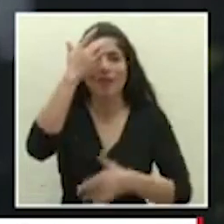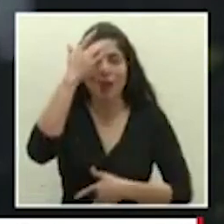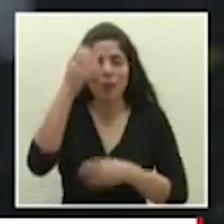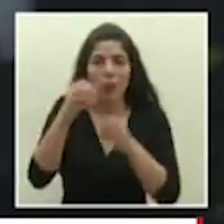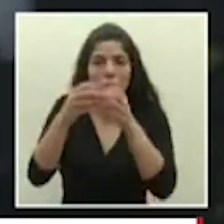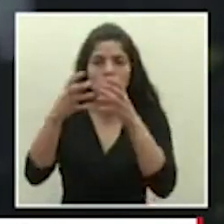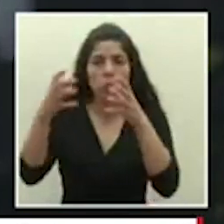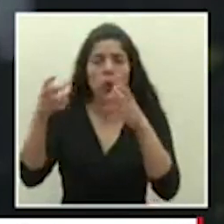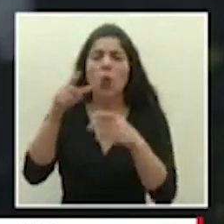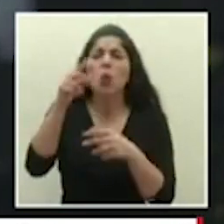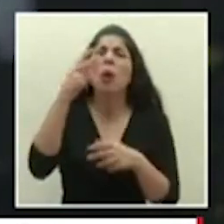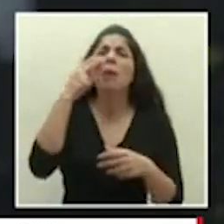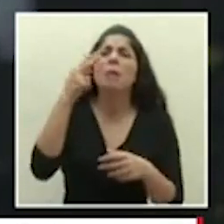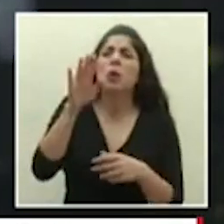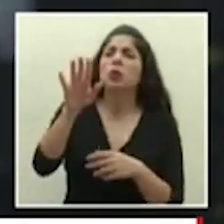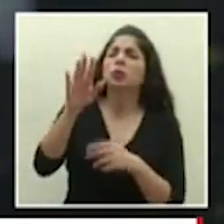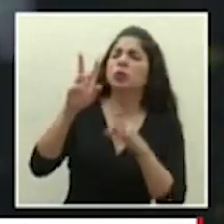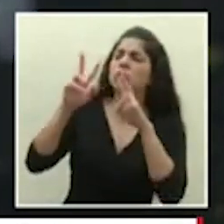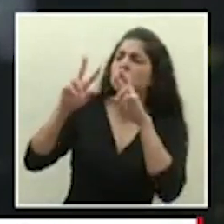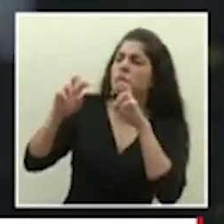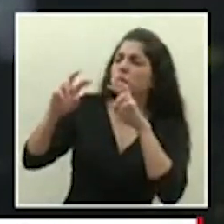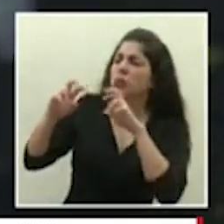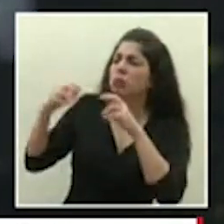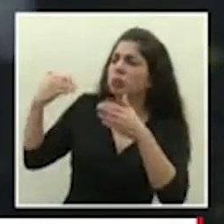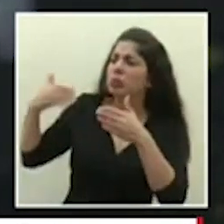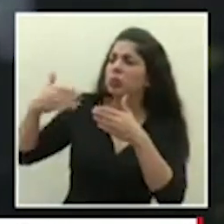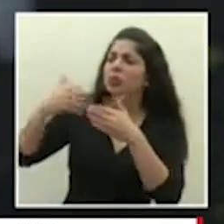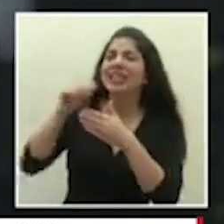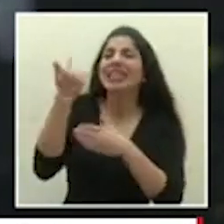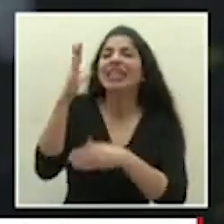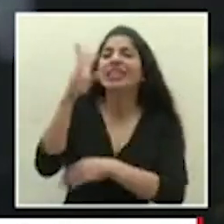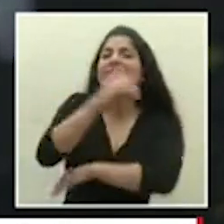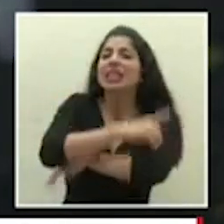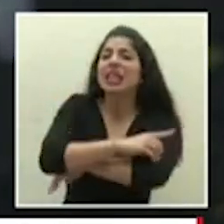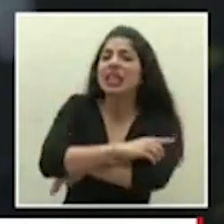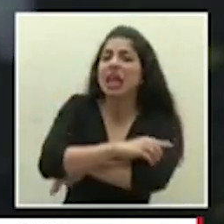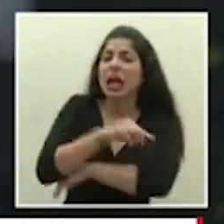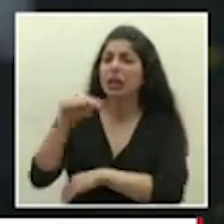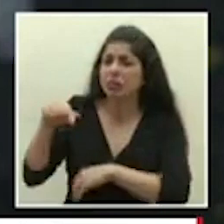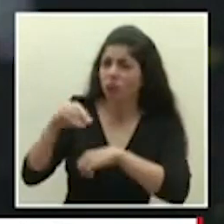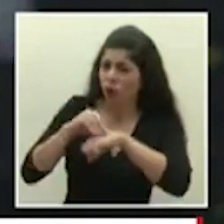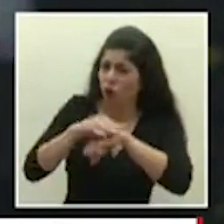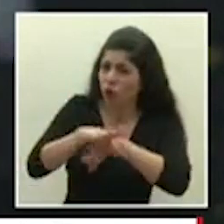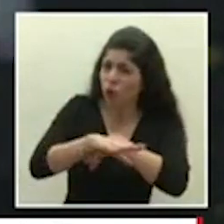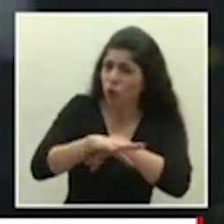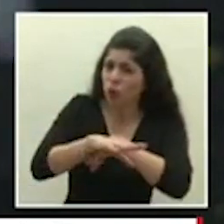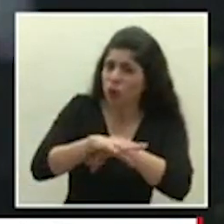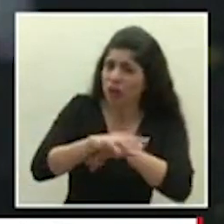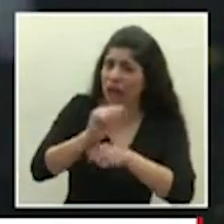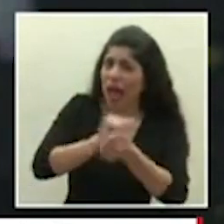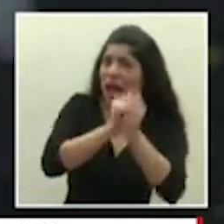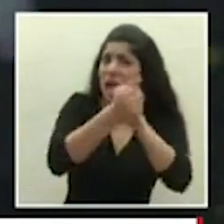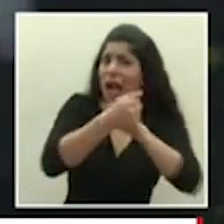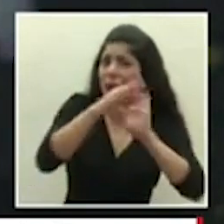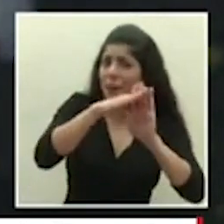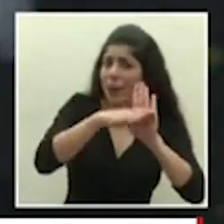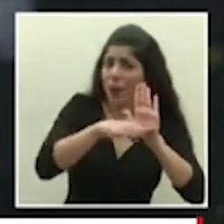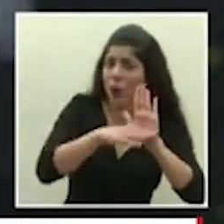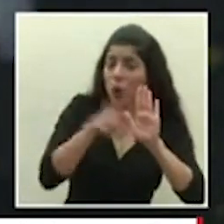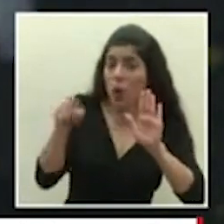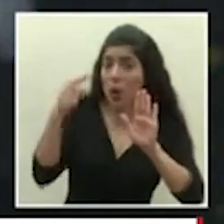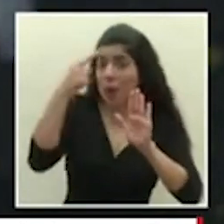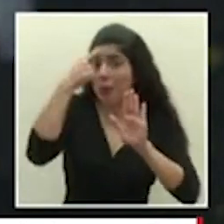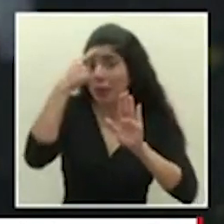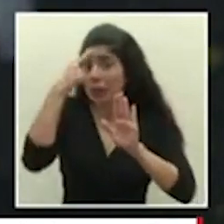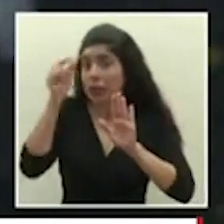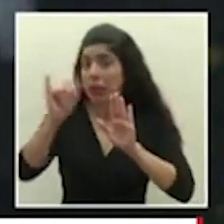cómo ve usted ese análisis del comportamiento de los últimos 15 días y si eso influye obviamente para el cambio de medidas y si está pensando también